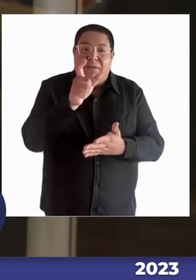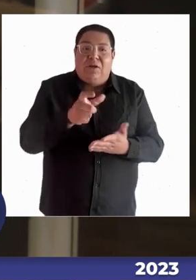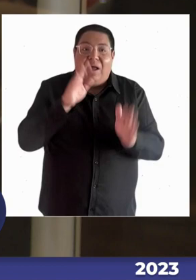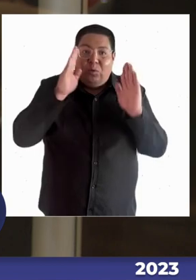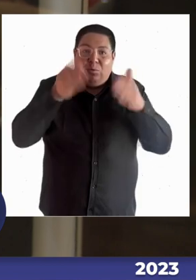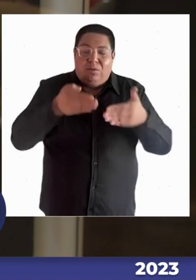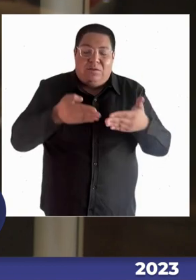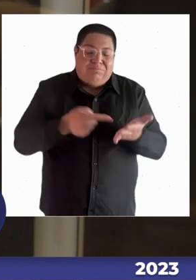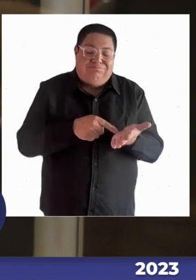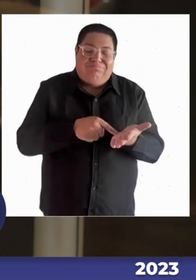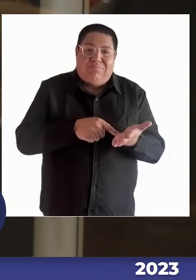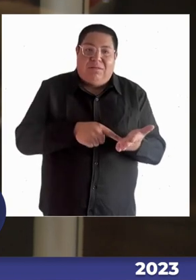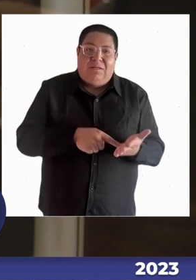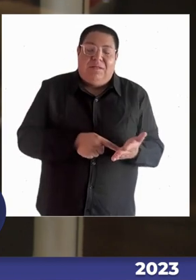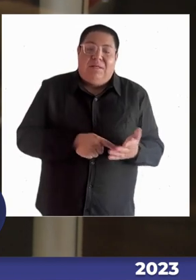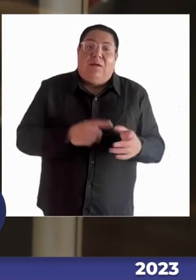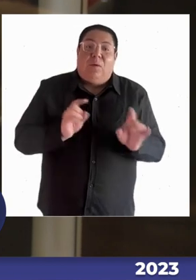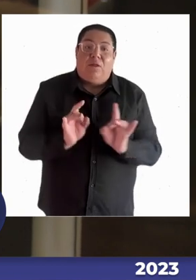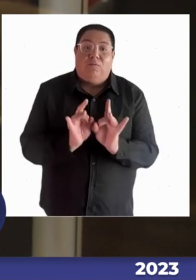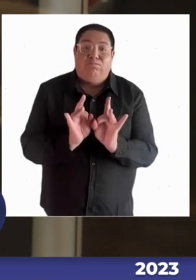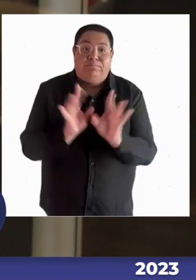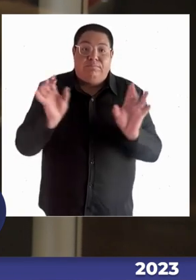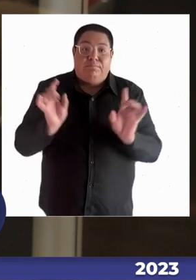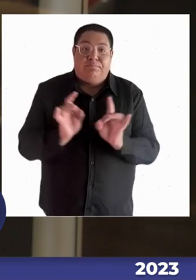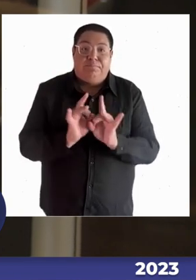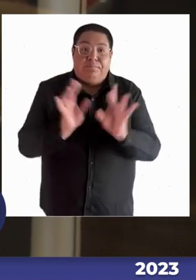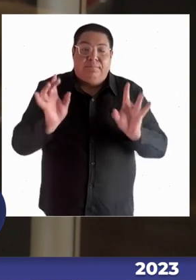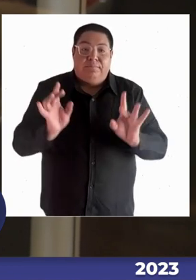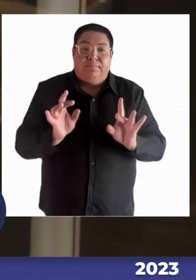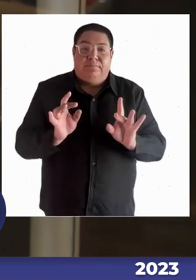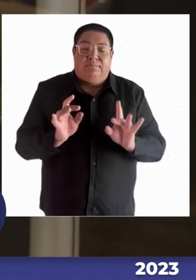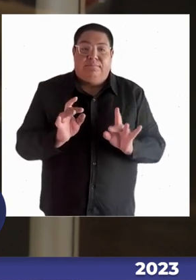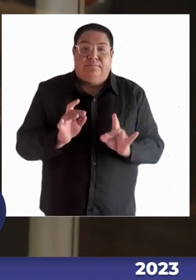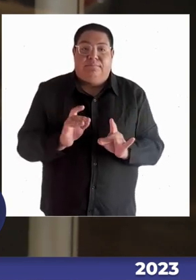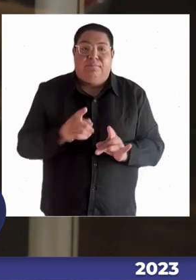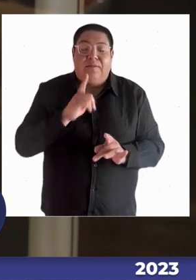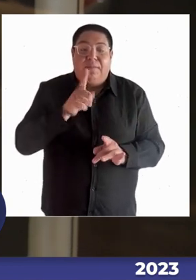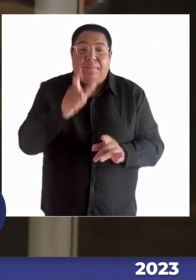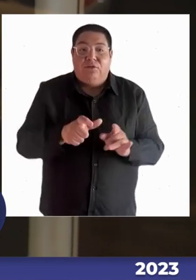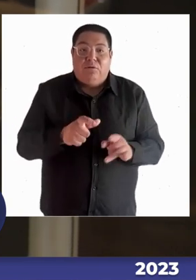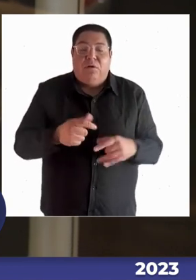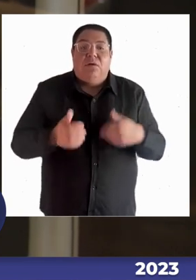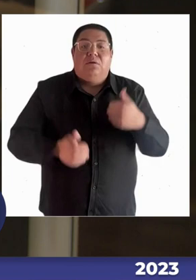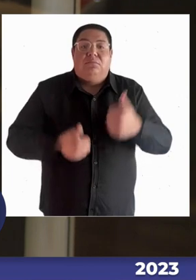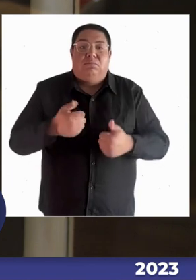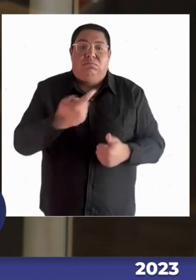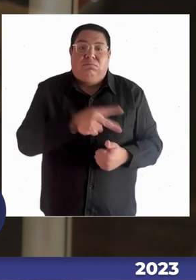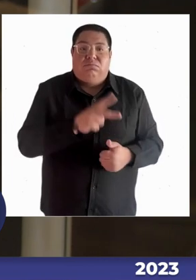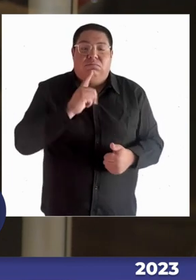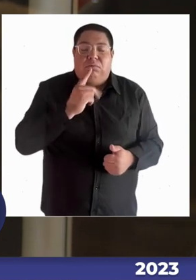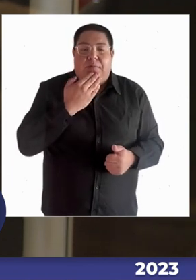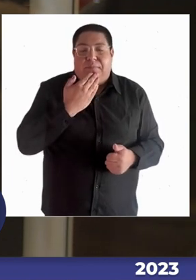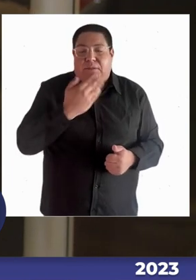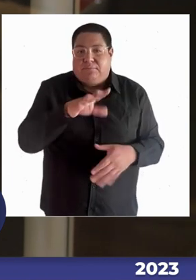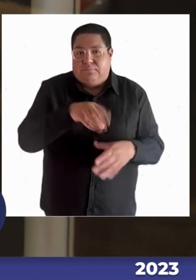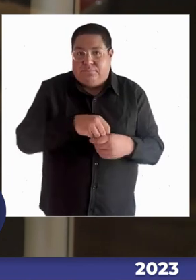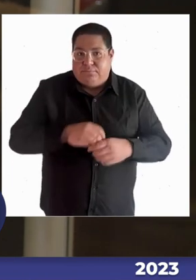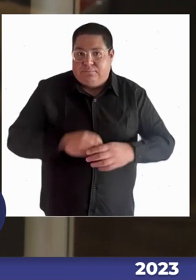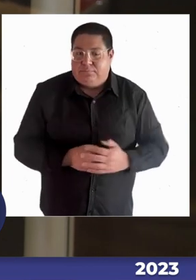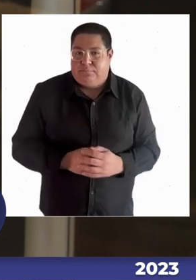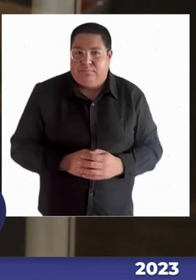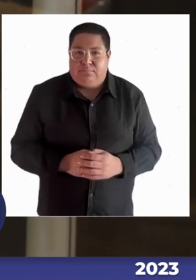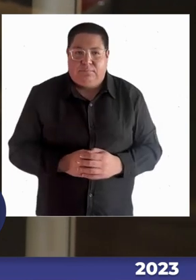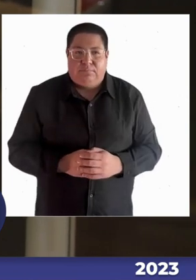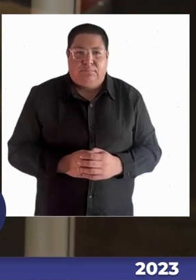claro, esas emergencias escolares, no solamente las experimentan como esas familias. Y que se entiende, esa